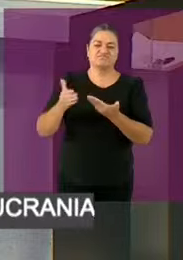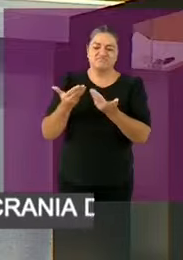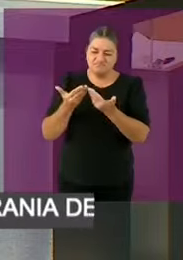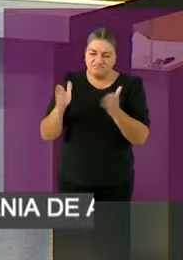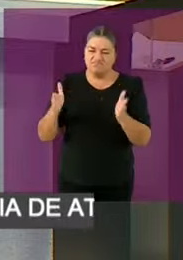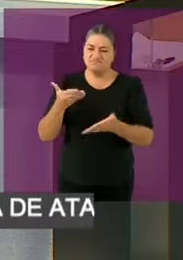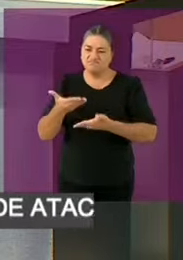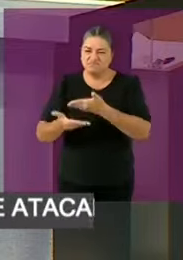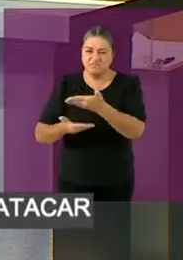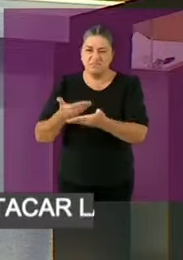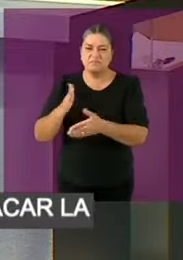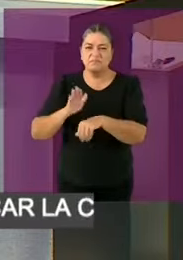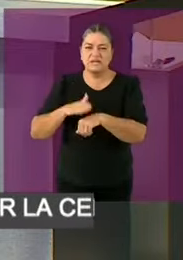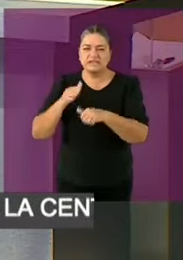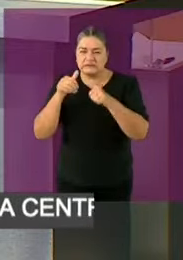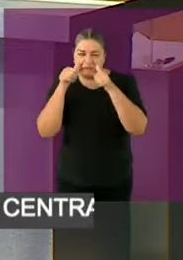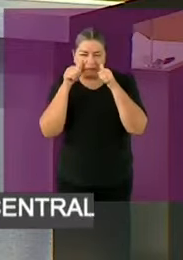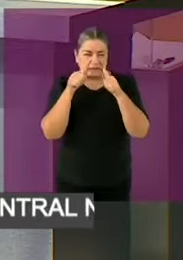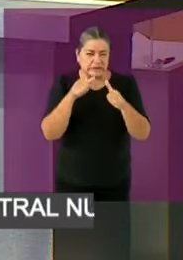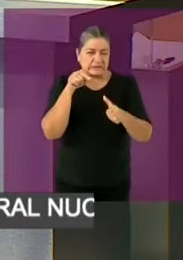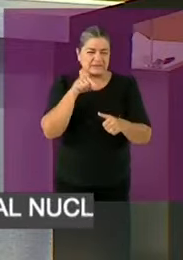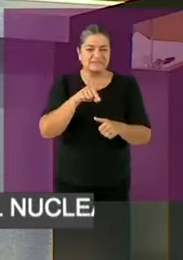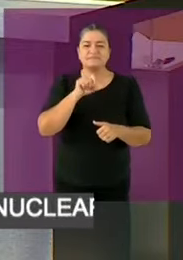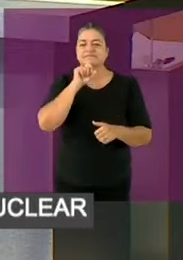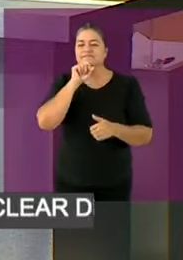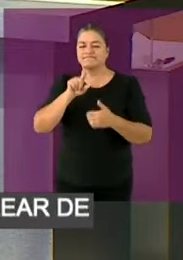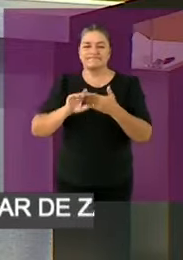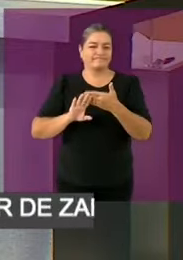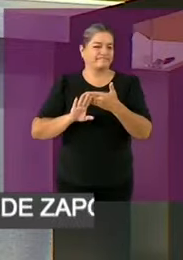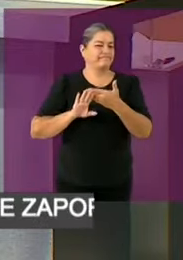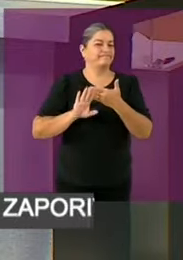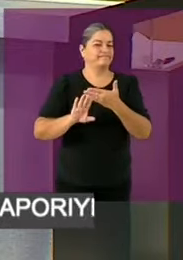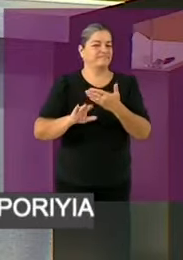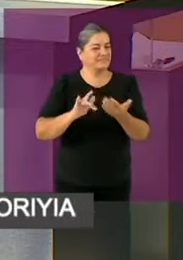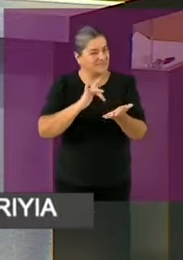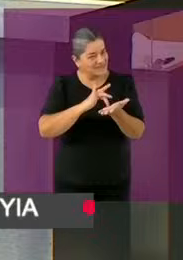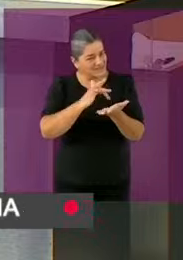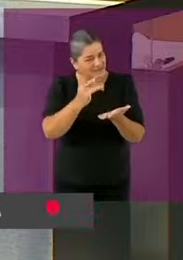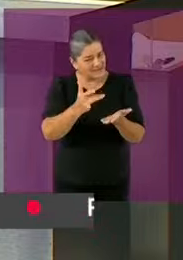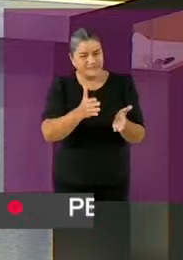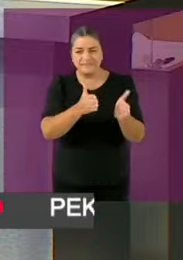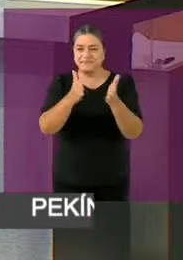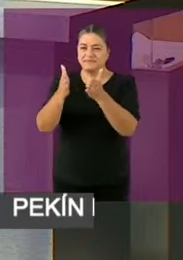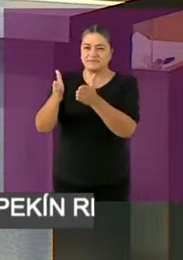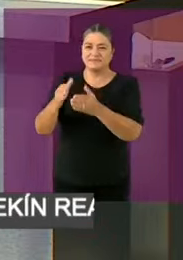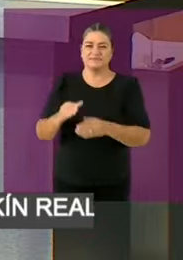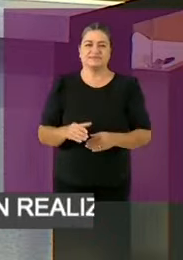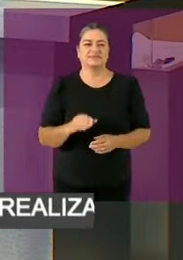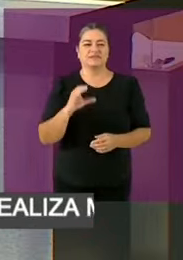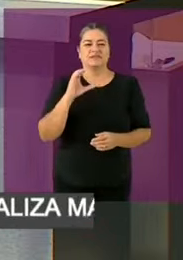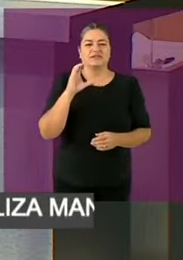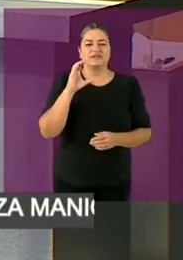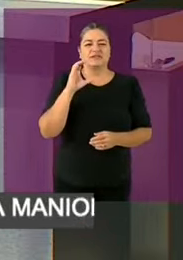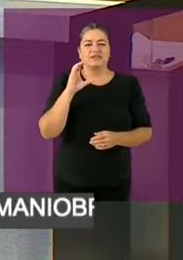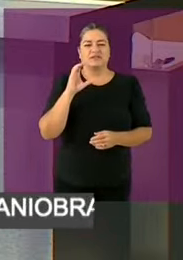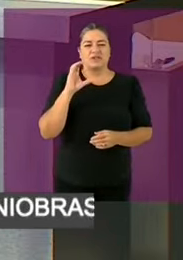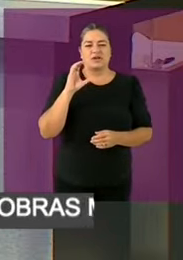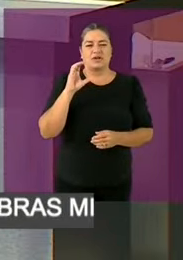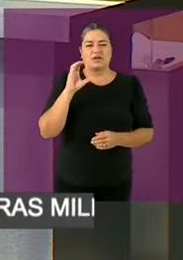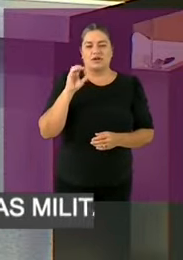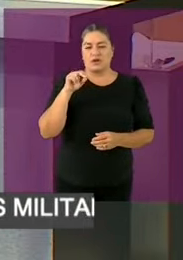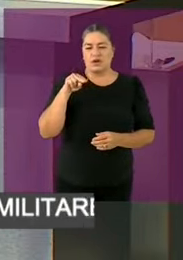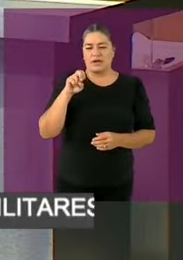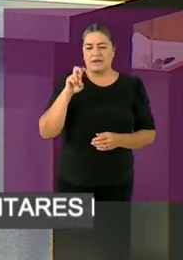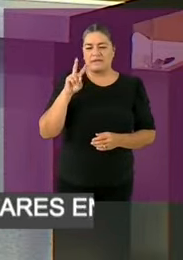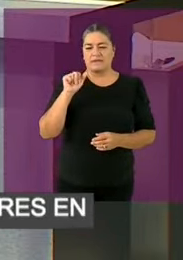Sheinbaum. Gracias. En ese mismo sentido, según Coneval, de 2018 a 2022, aumentó la población que enfrentó carencias